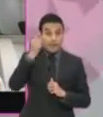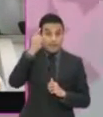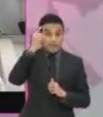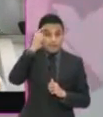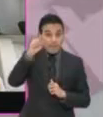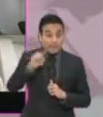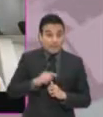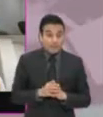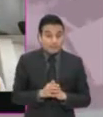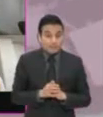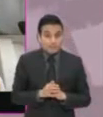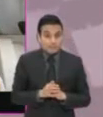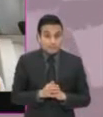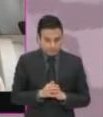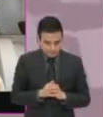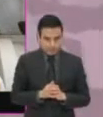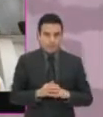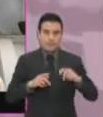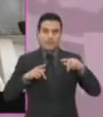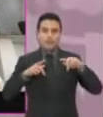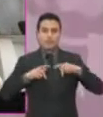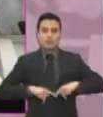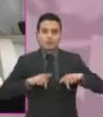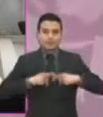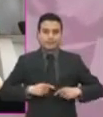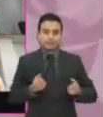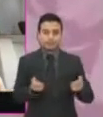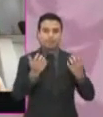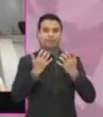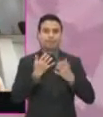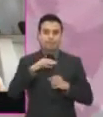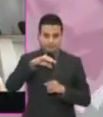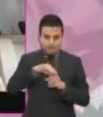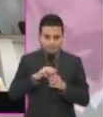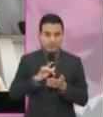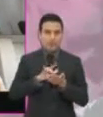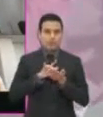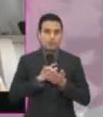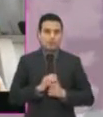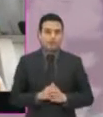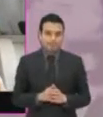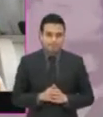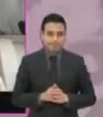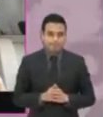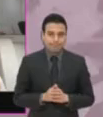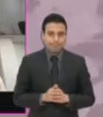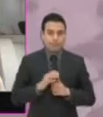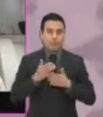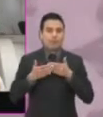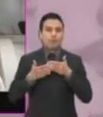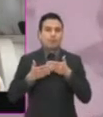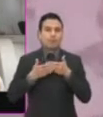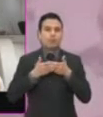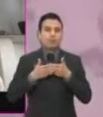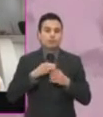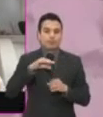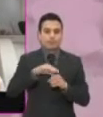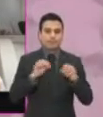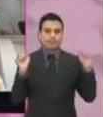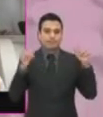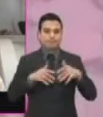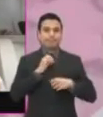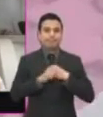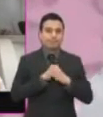su simpatía y su voluntad y el apoyo electoral rumbo a las elecciones del